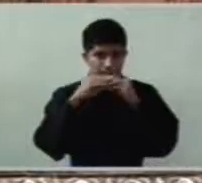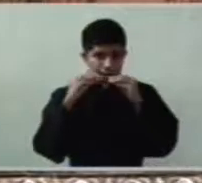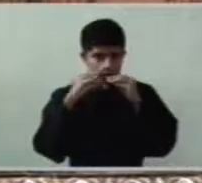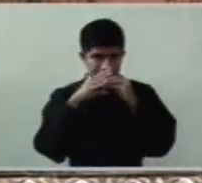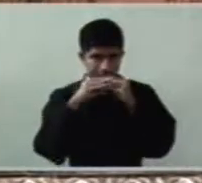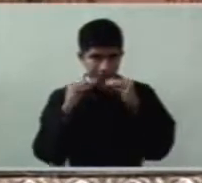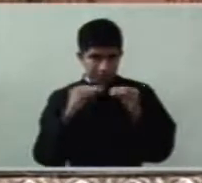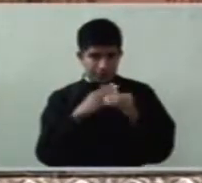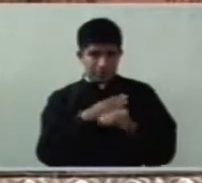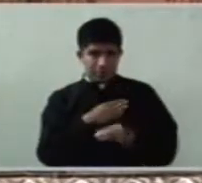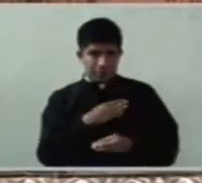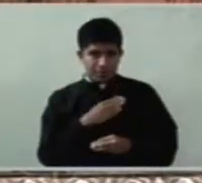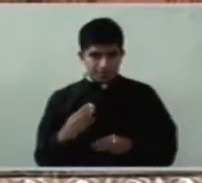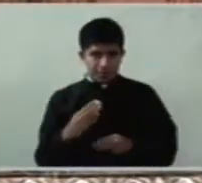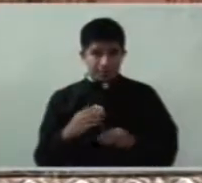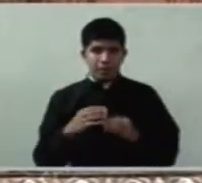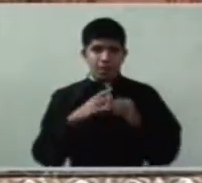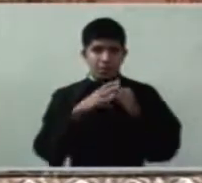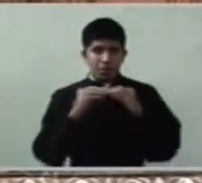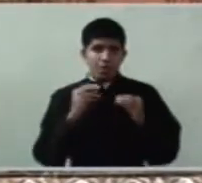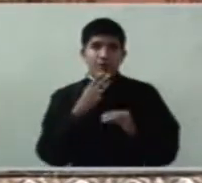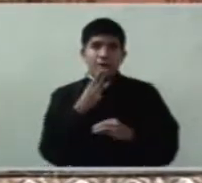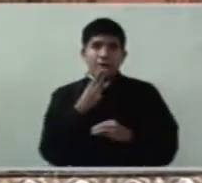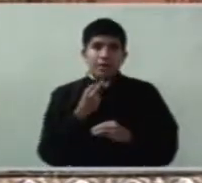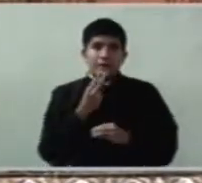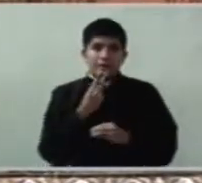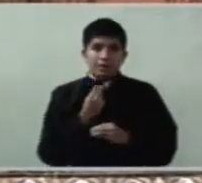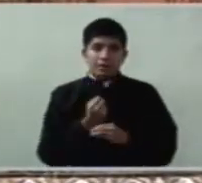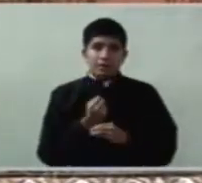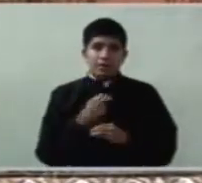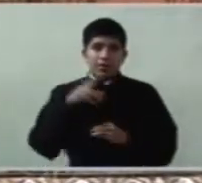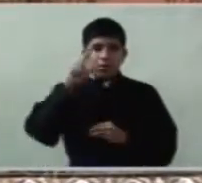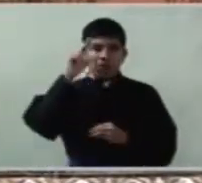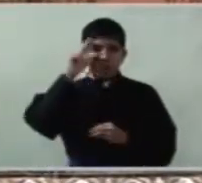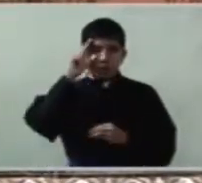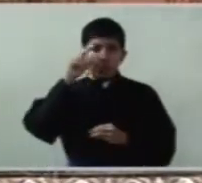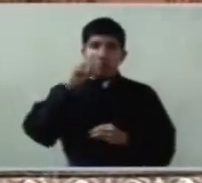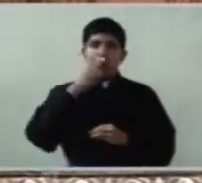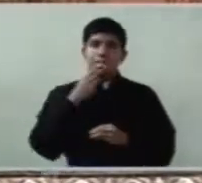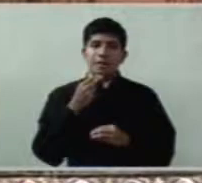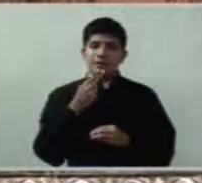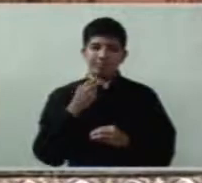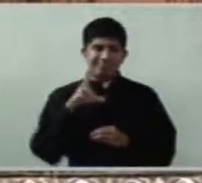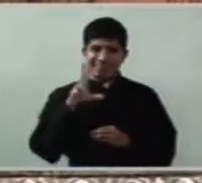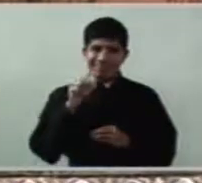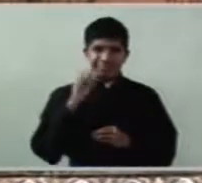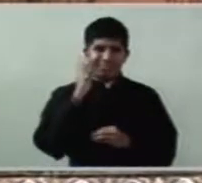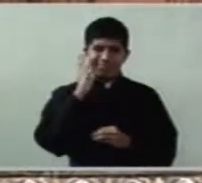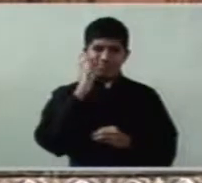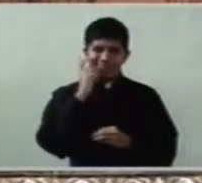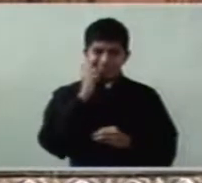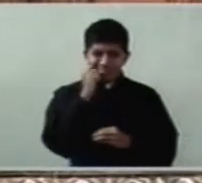frutos dulces uvas dulces y no a graces